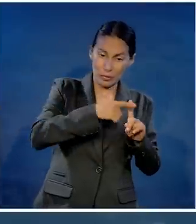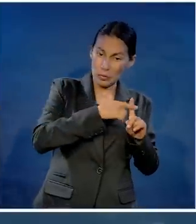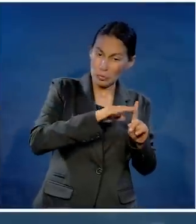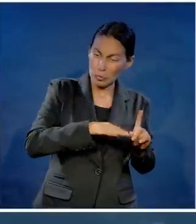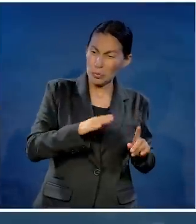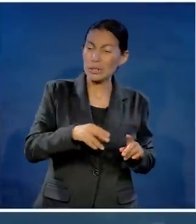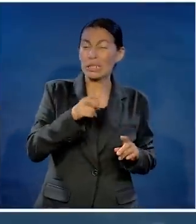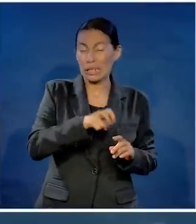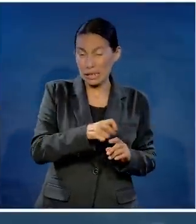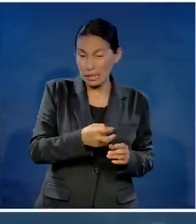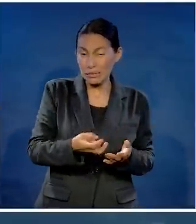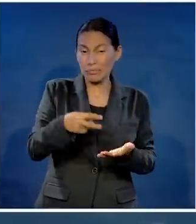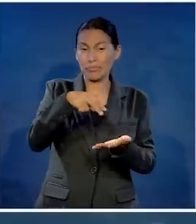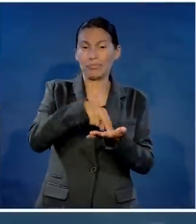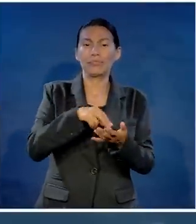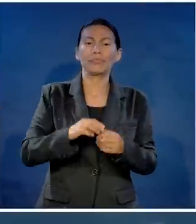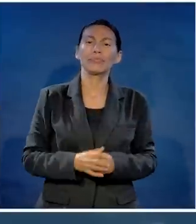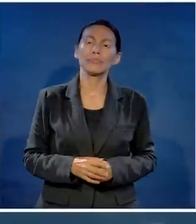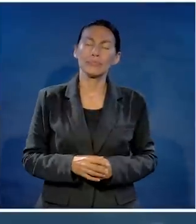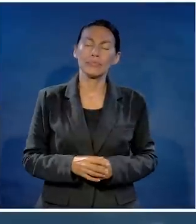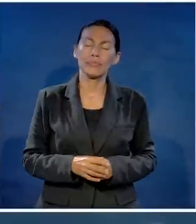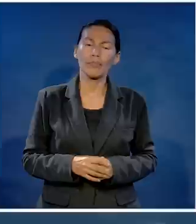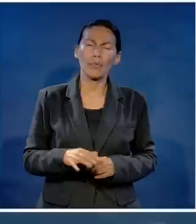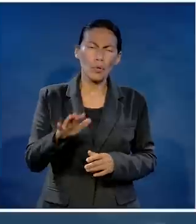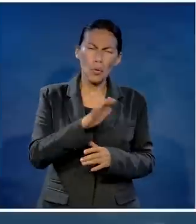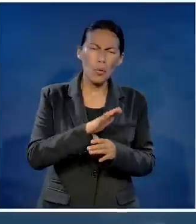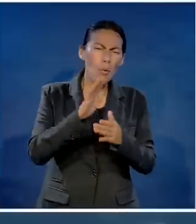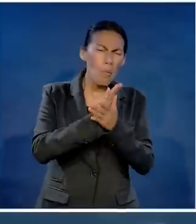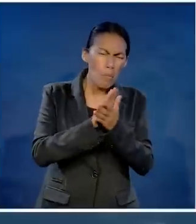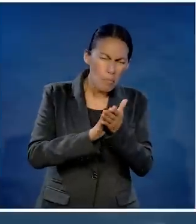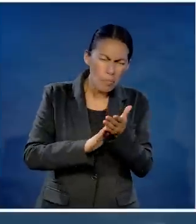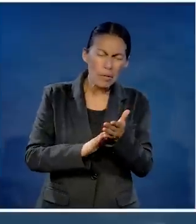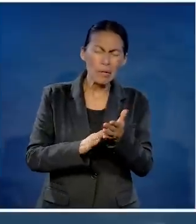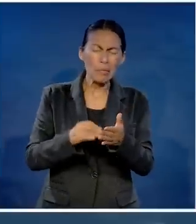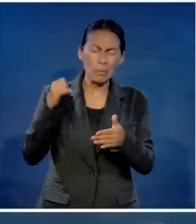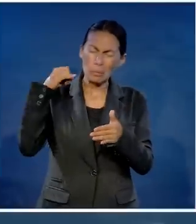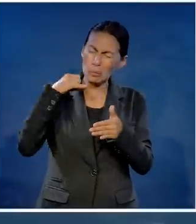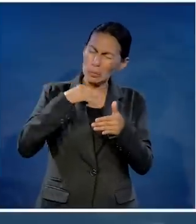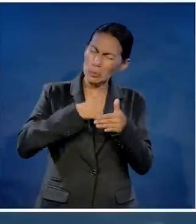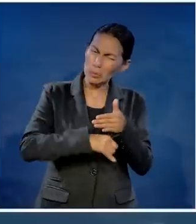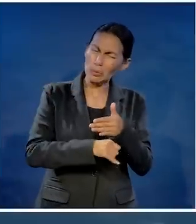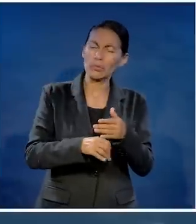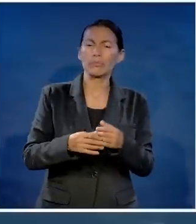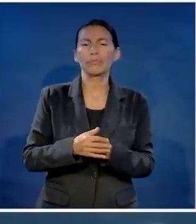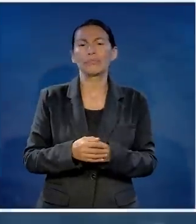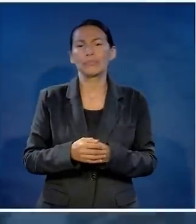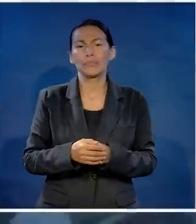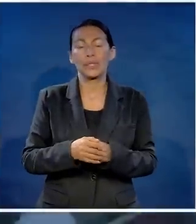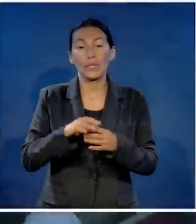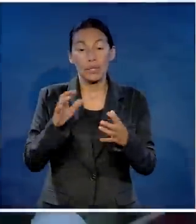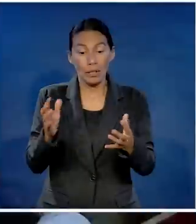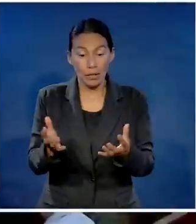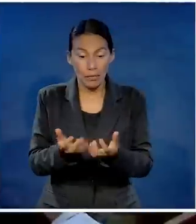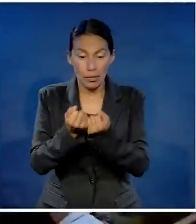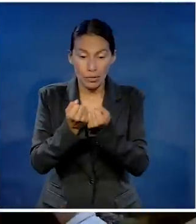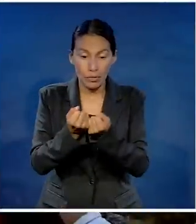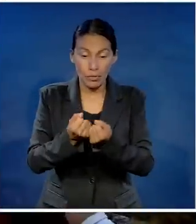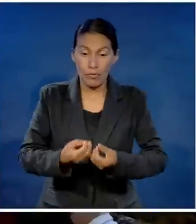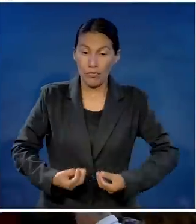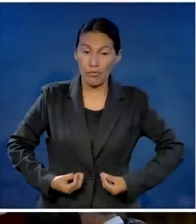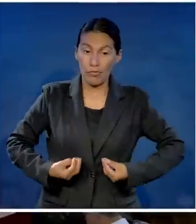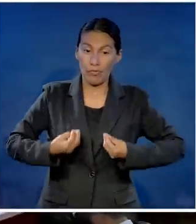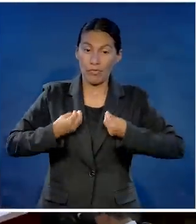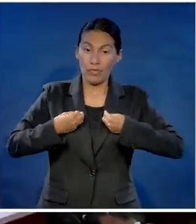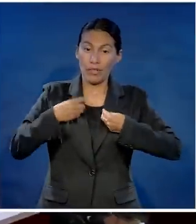a quien has enviado. En el sentido más práctico y simple el Evangelio, pero al mismo tiempo más profundo, la